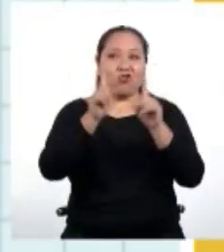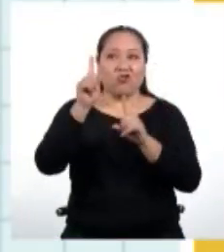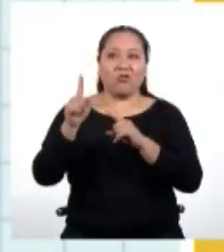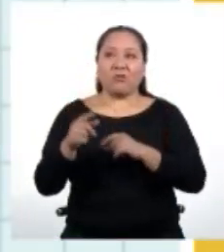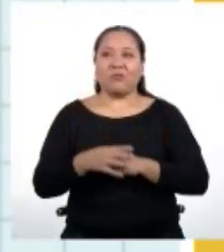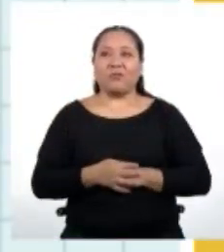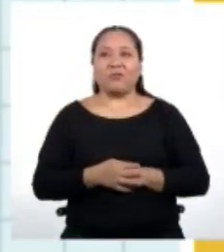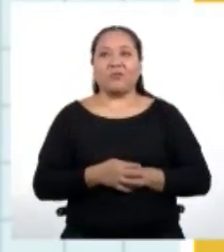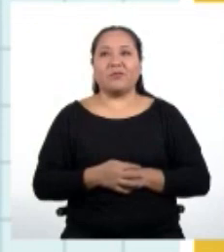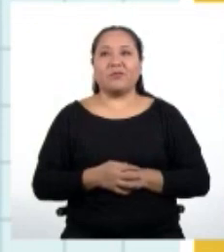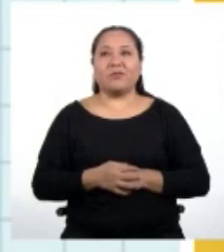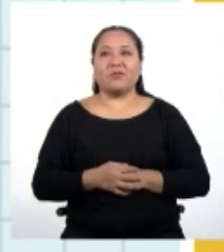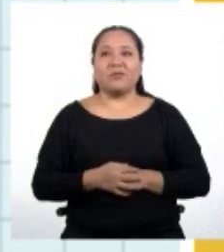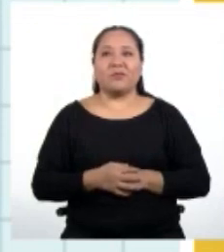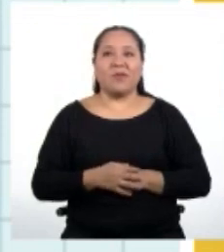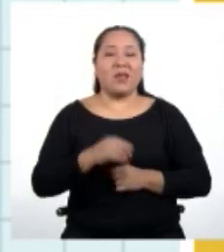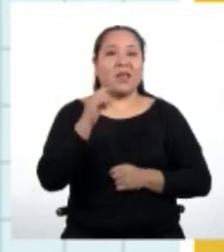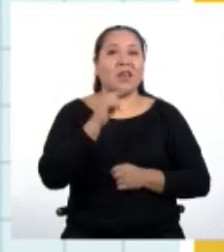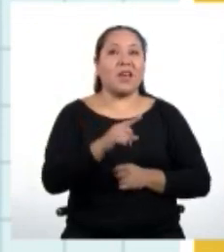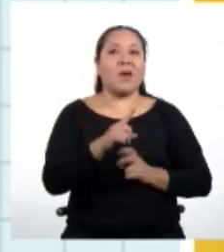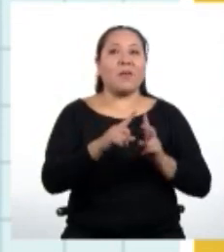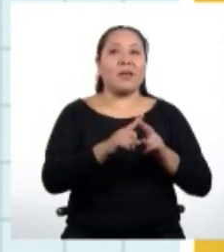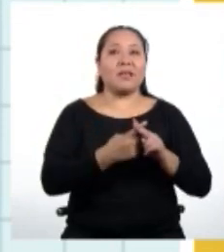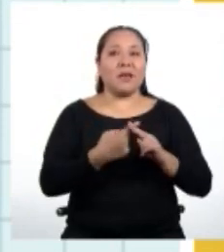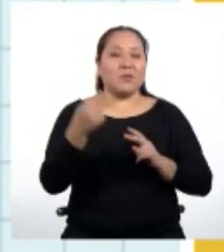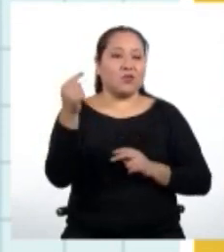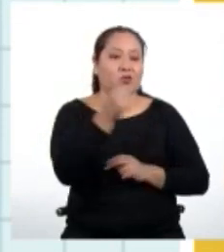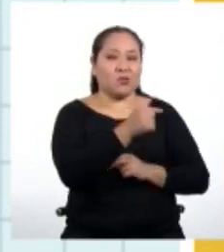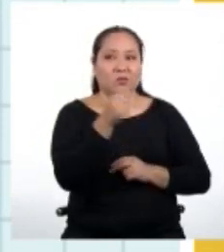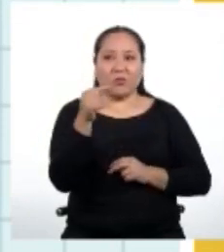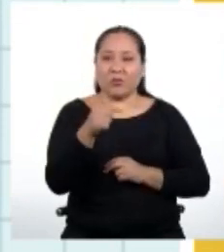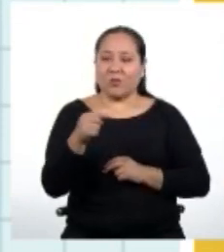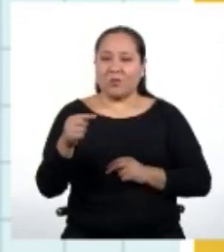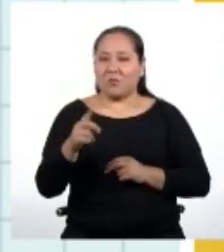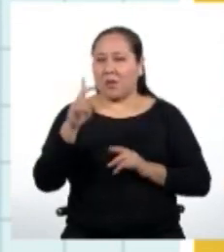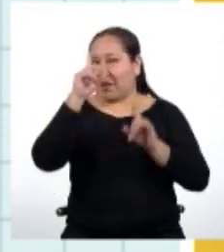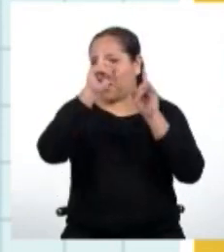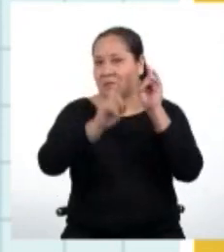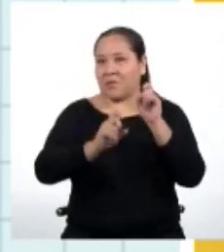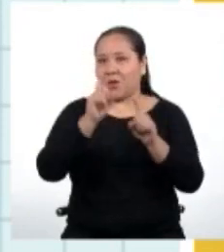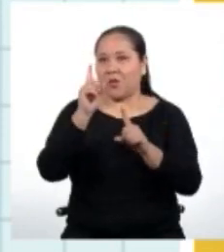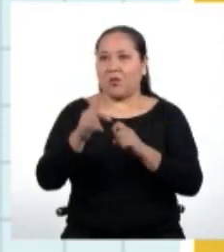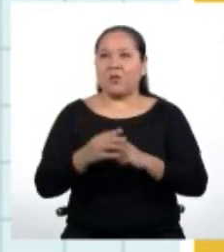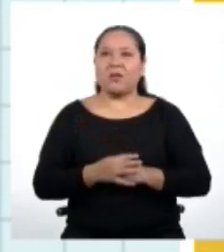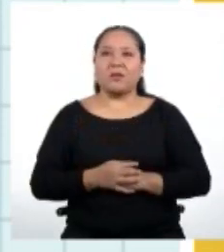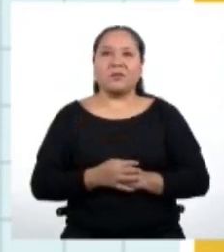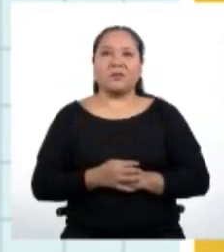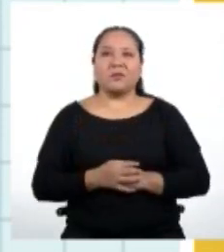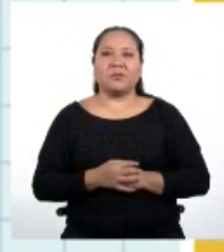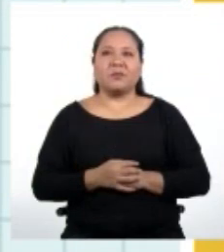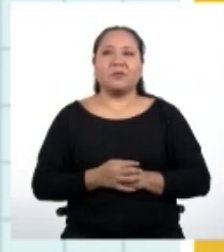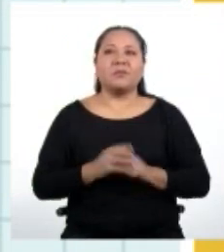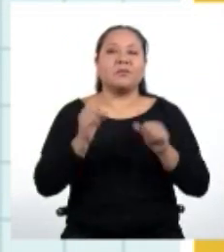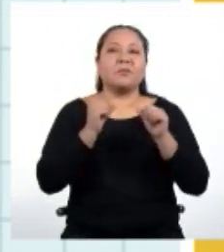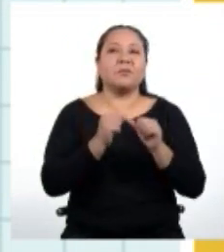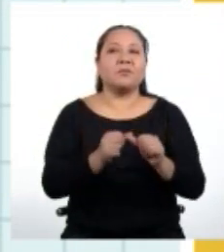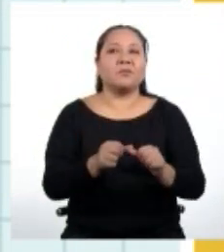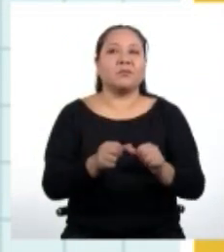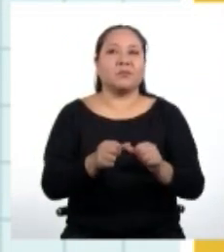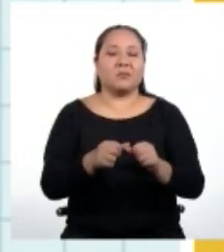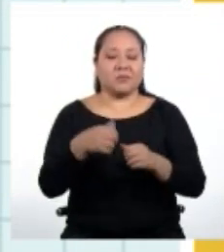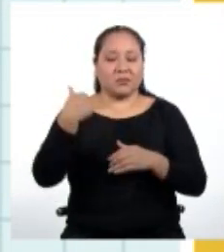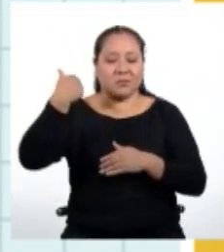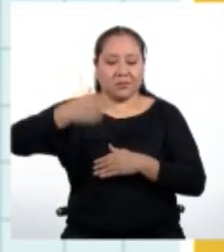¿Qué te parece si partimos de aquí para hacernos algunas preguntas? Continuamos con la secuencia de